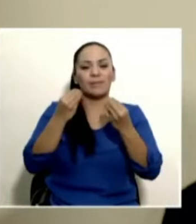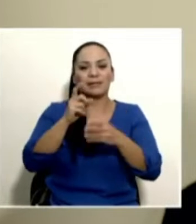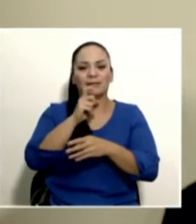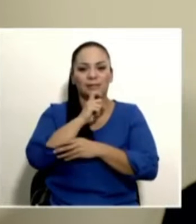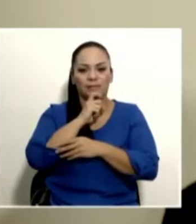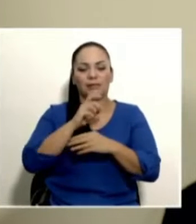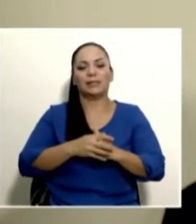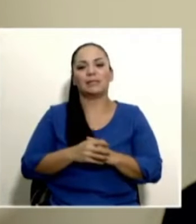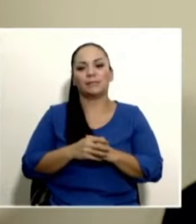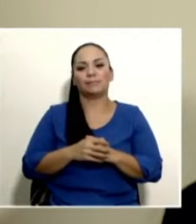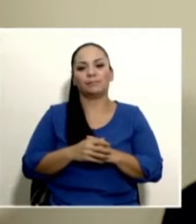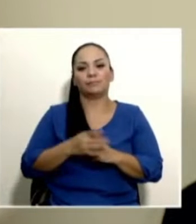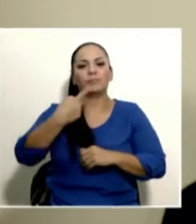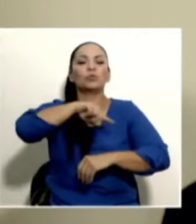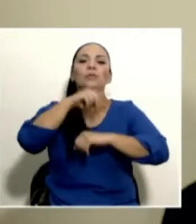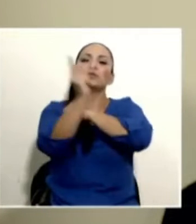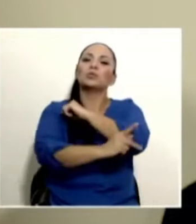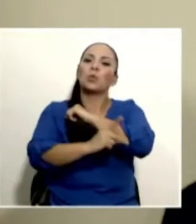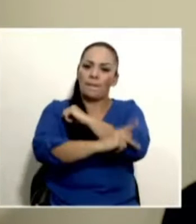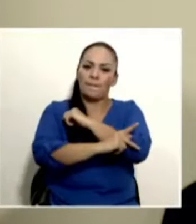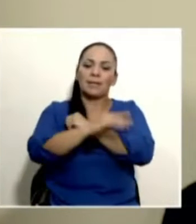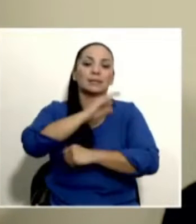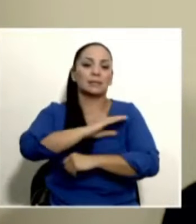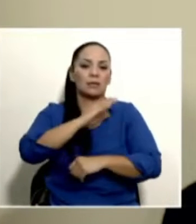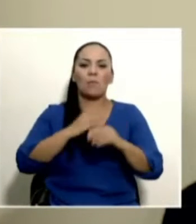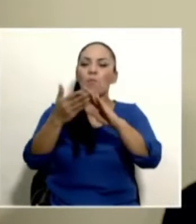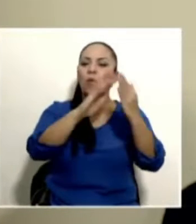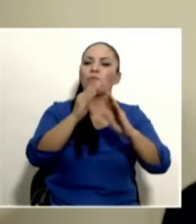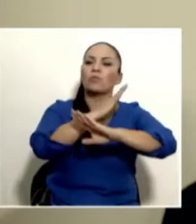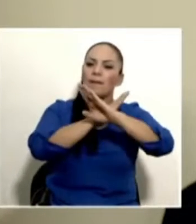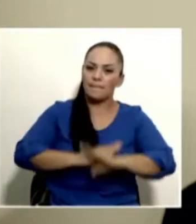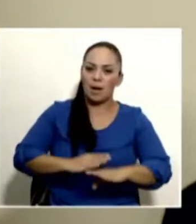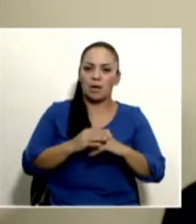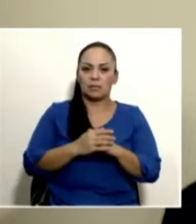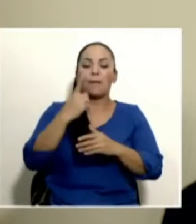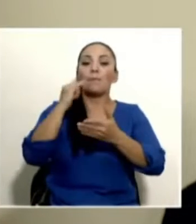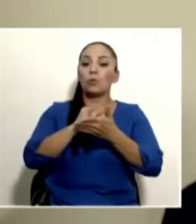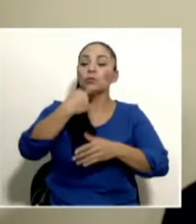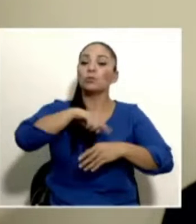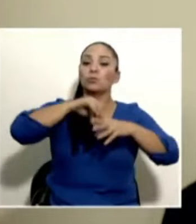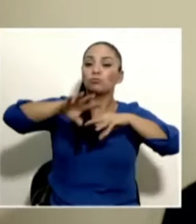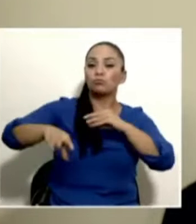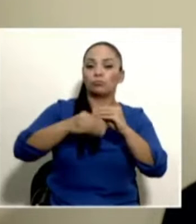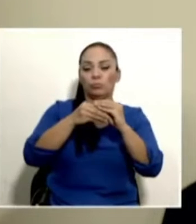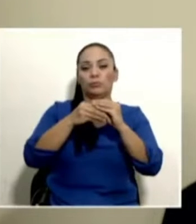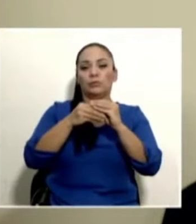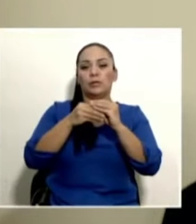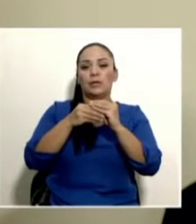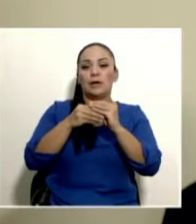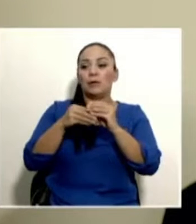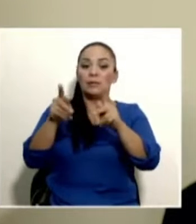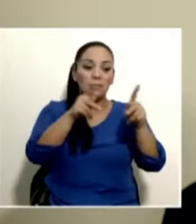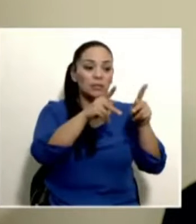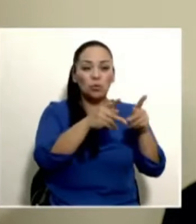difíciles. Nuestro país se caracteriza por ser un pueblo de paz. Por eso nos sumamos al clamor de la gente